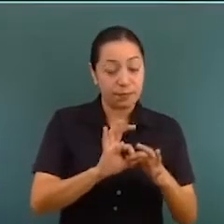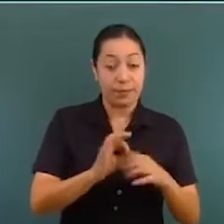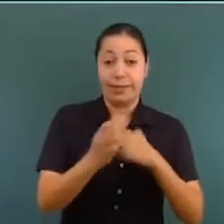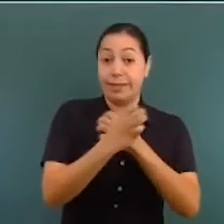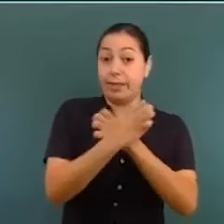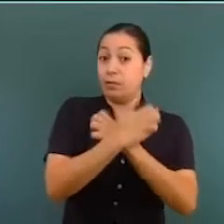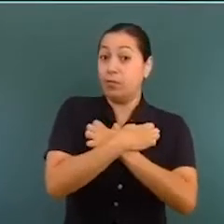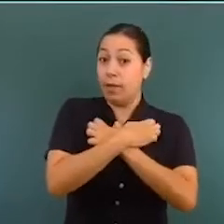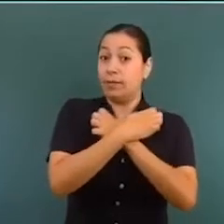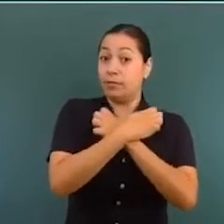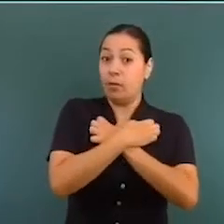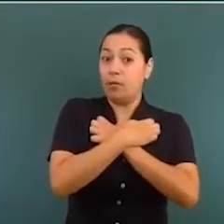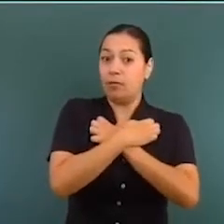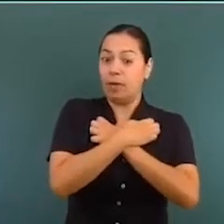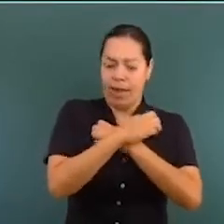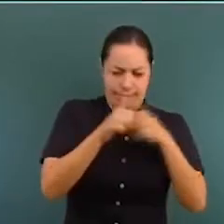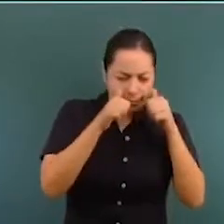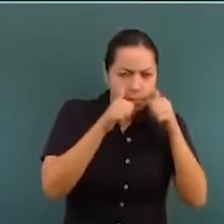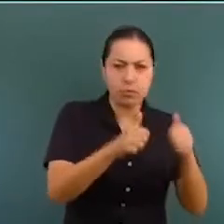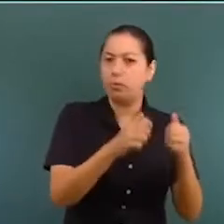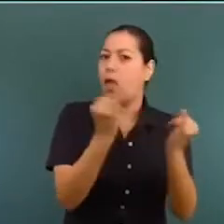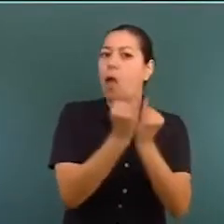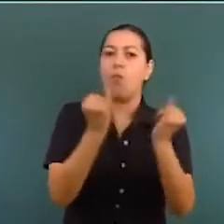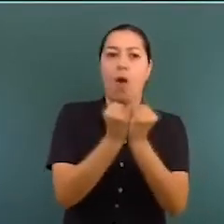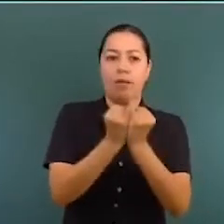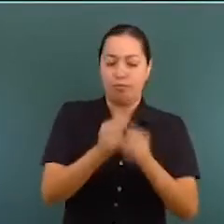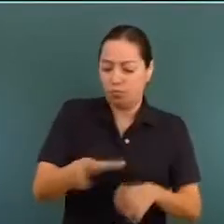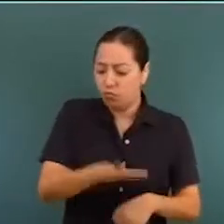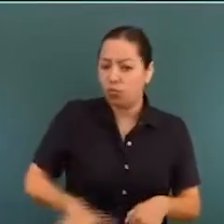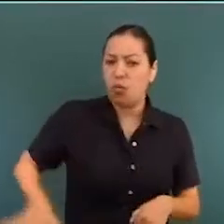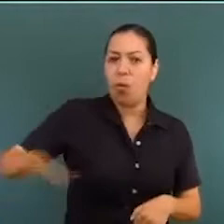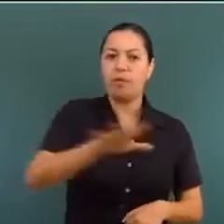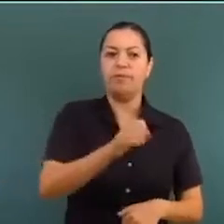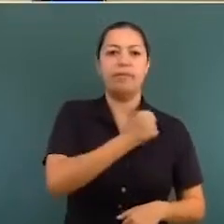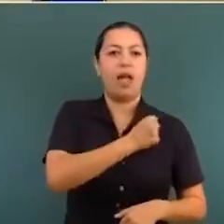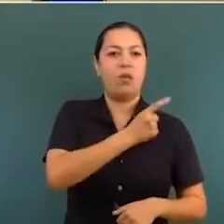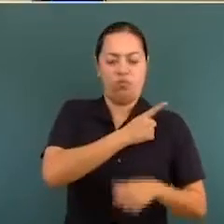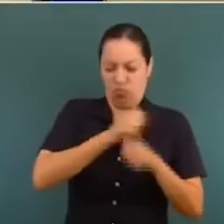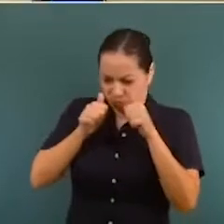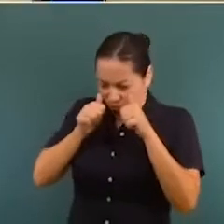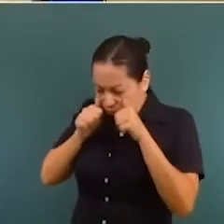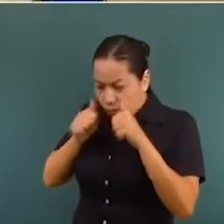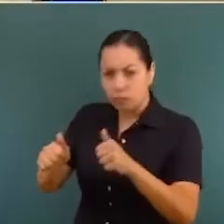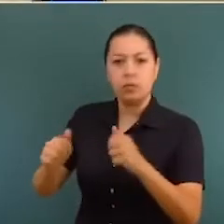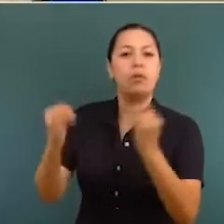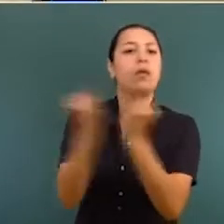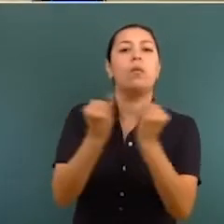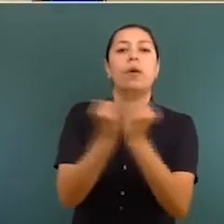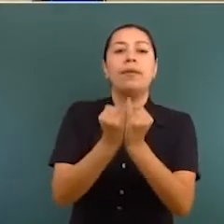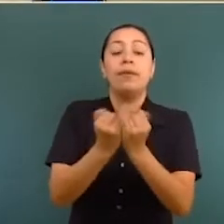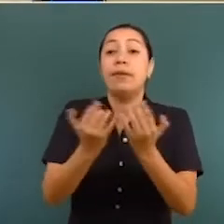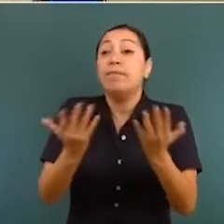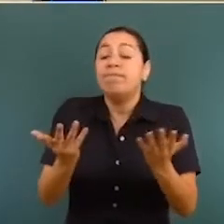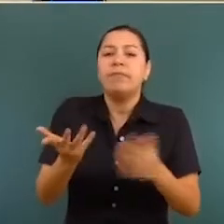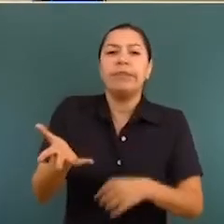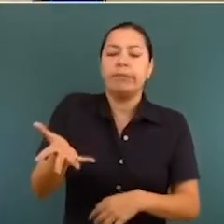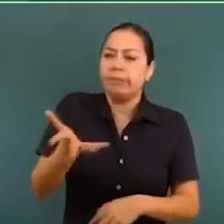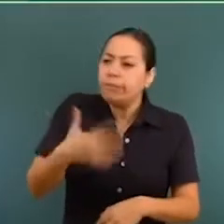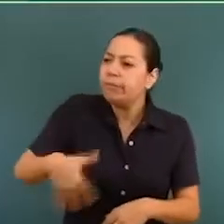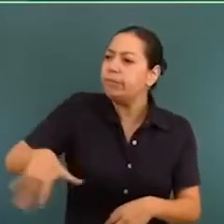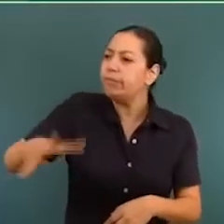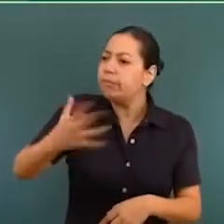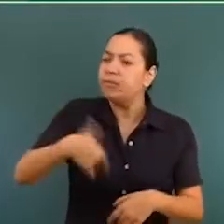y la salud del pueblo, tenemos que buscar la manera de